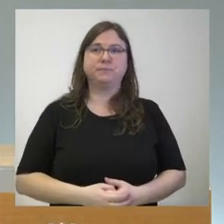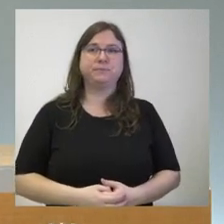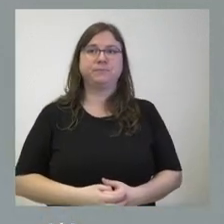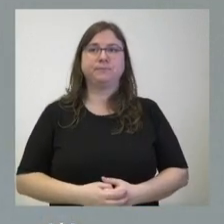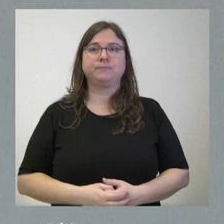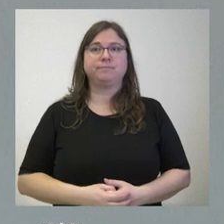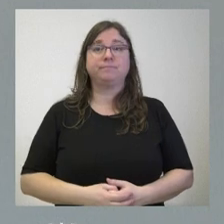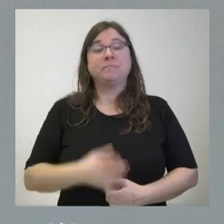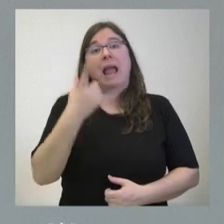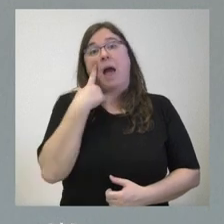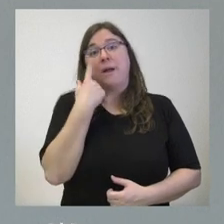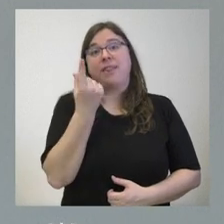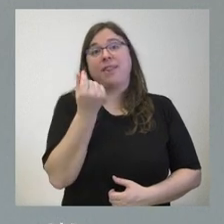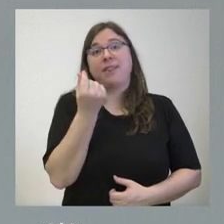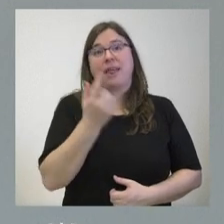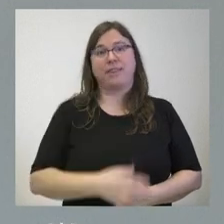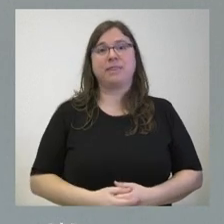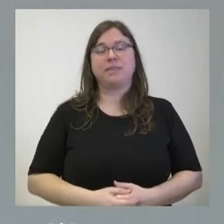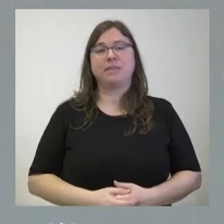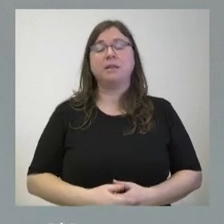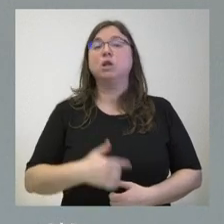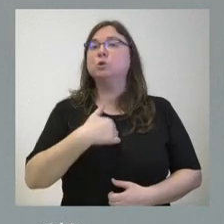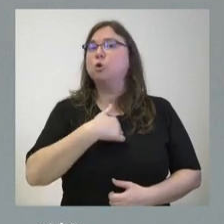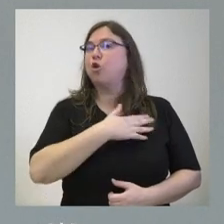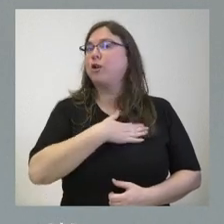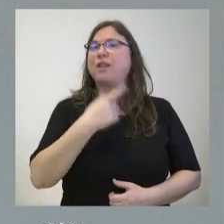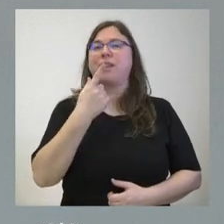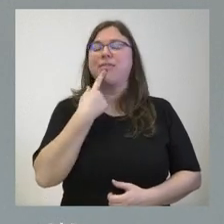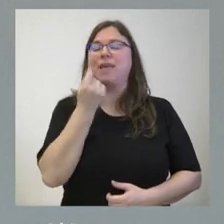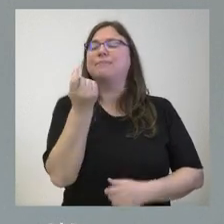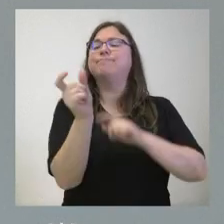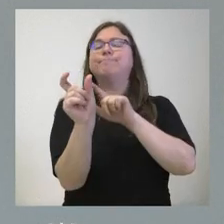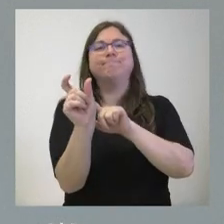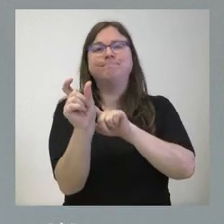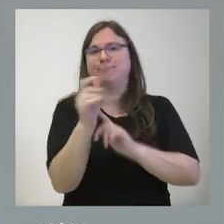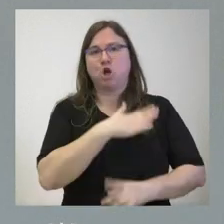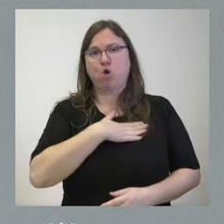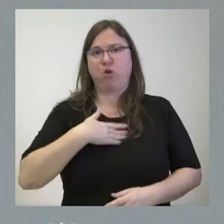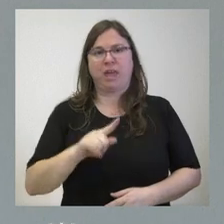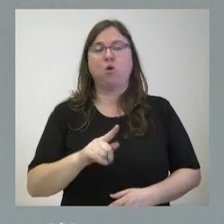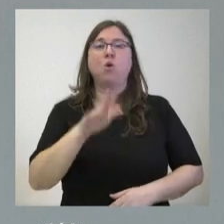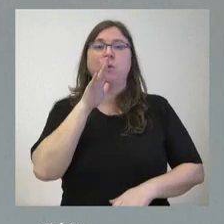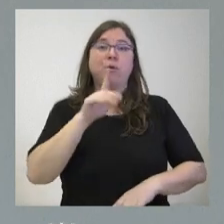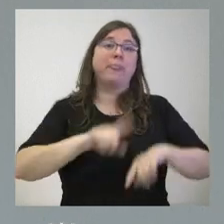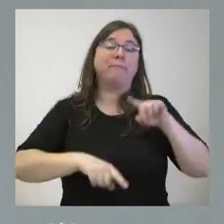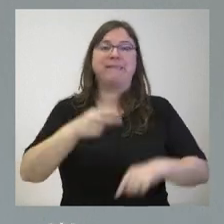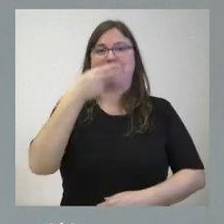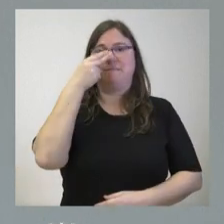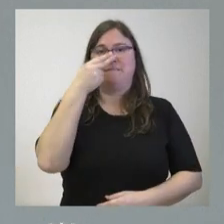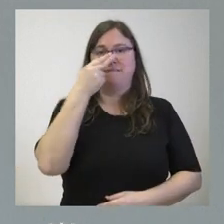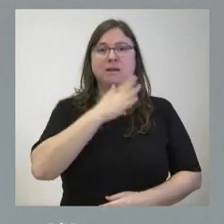Vamos a ver la cantidad. Sí, yo tampoco quiero ahora definir una cantidad porque, lógicamente, también es proceso del interés que tenemos por